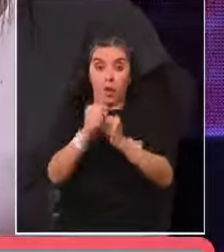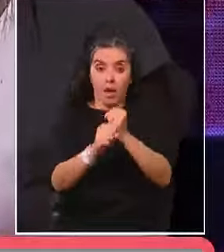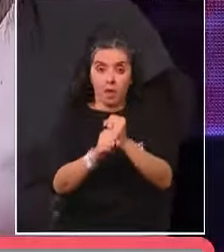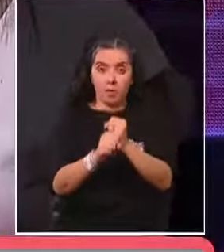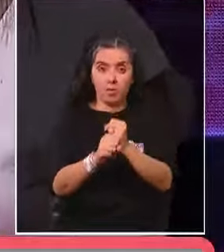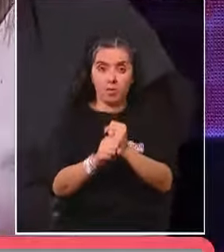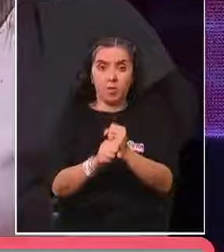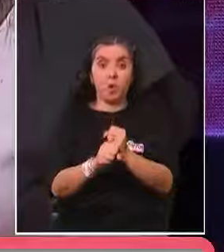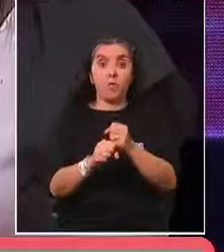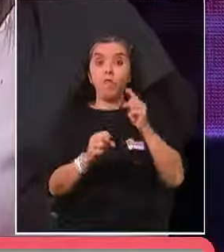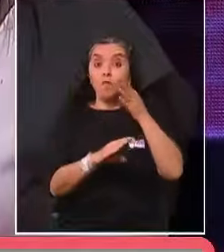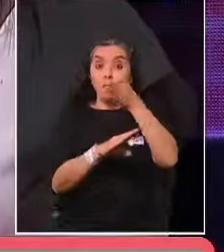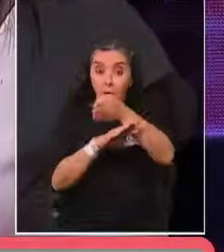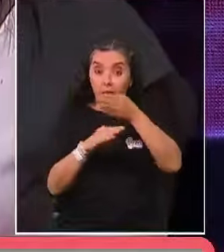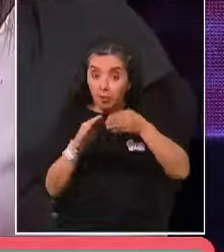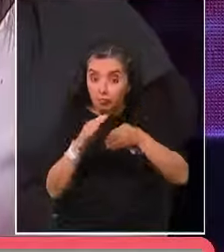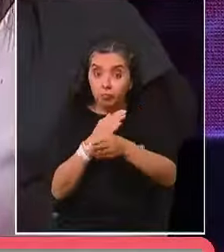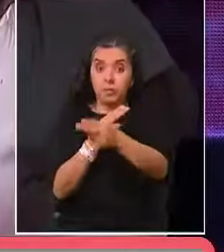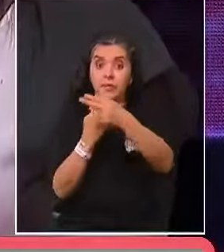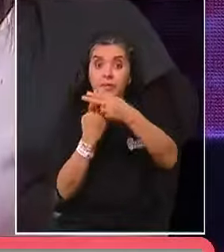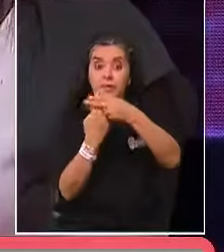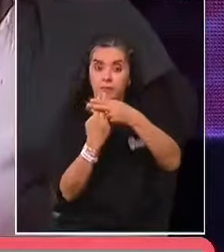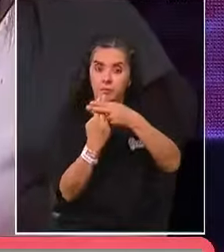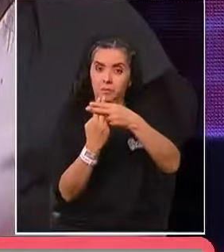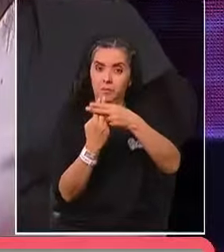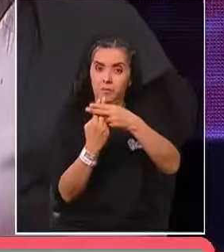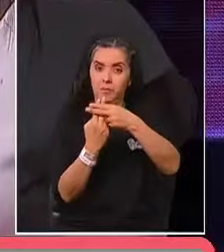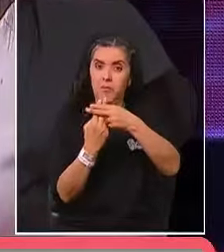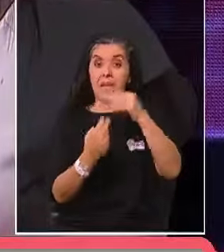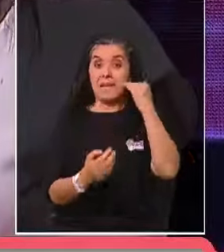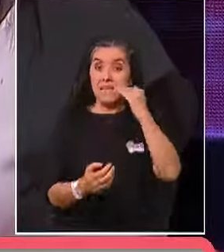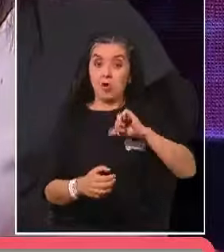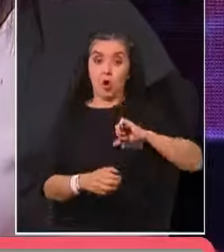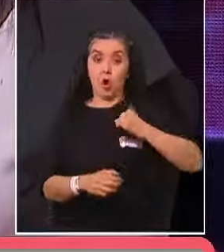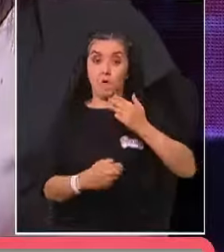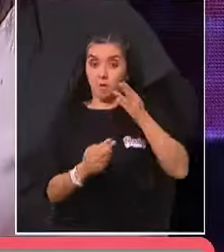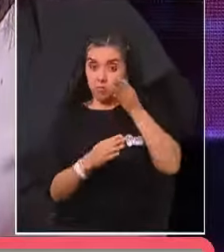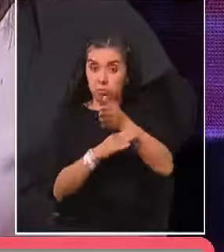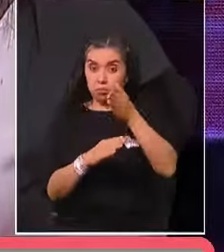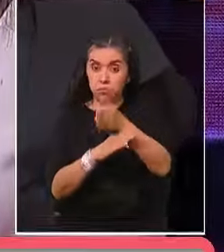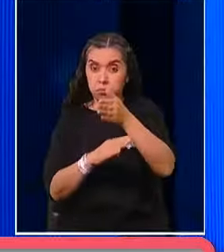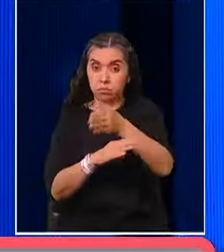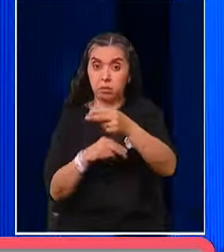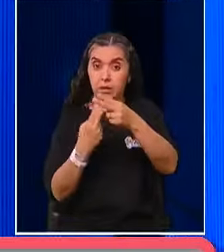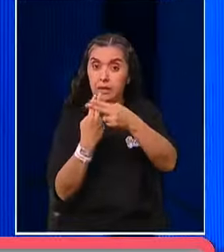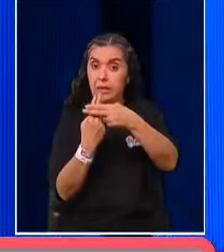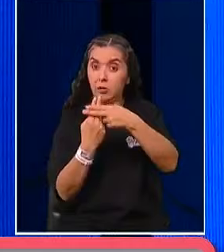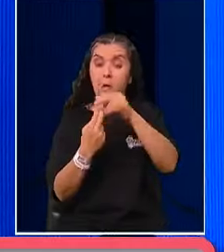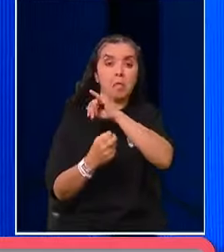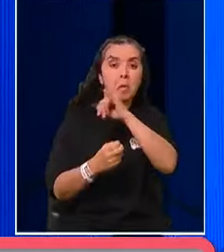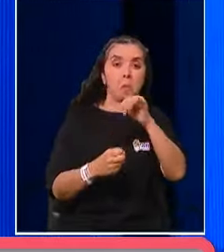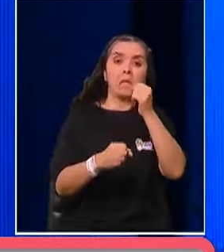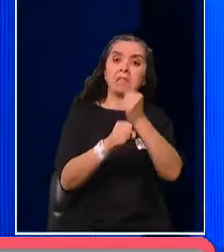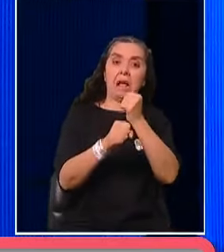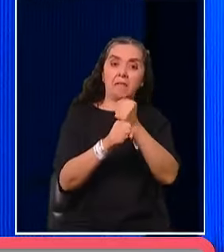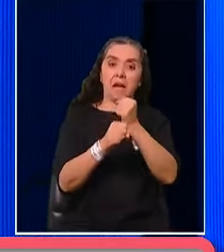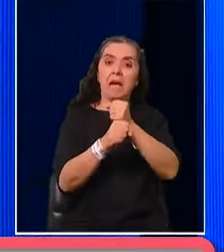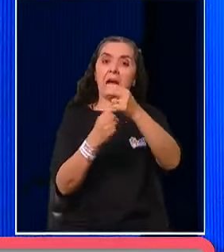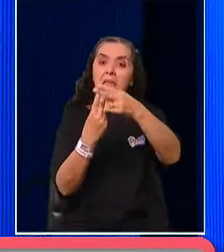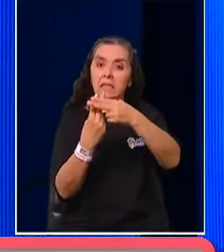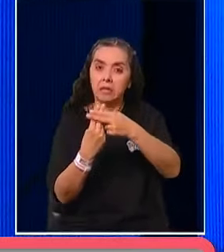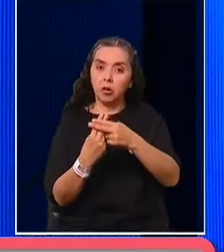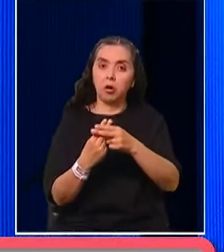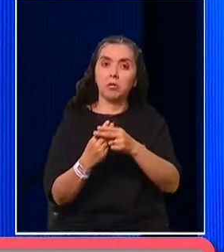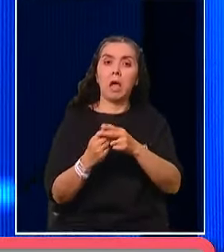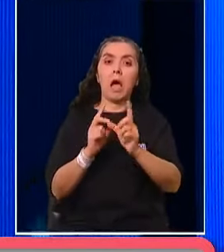paciente a Teletón por toda su niñez y juventud, luego trabaja en Teletón, asesora a